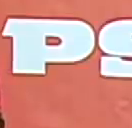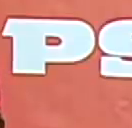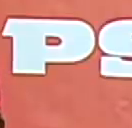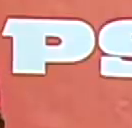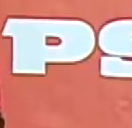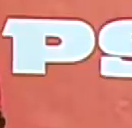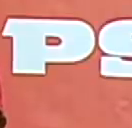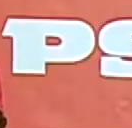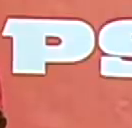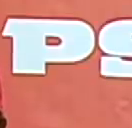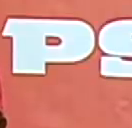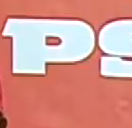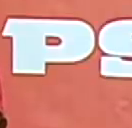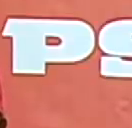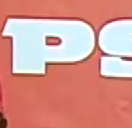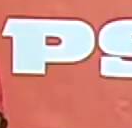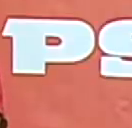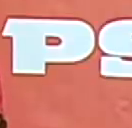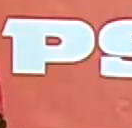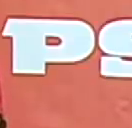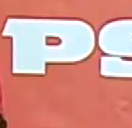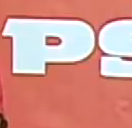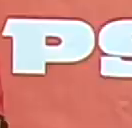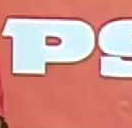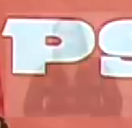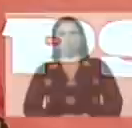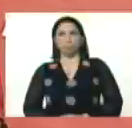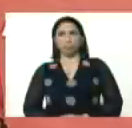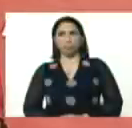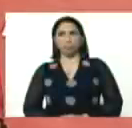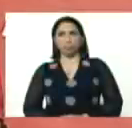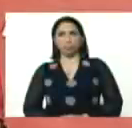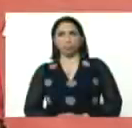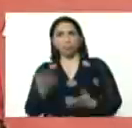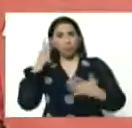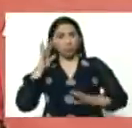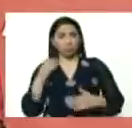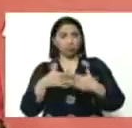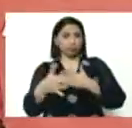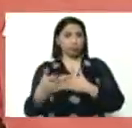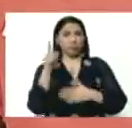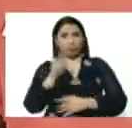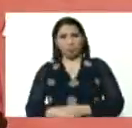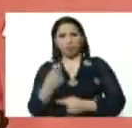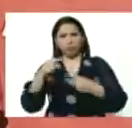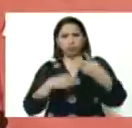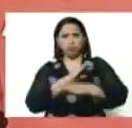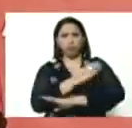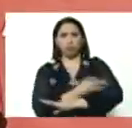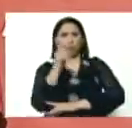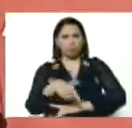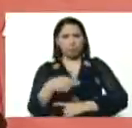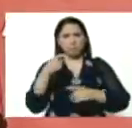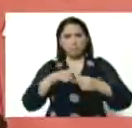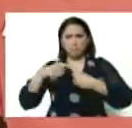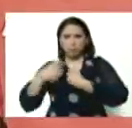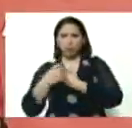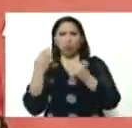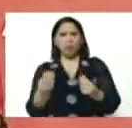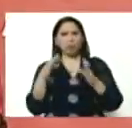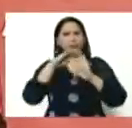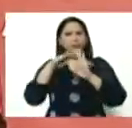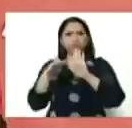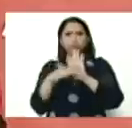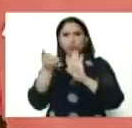saben que está establecido ahí la duración de los periodos de los distintos poderes, y está establecido